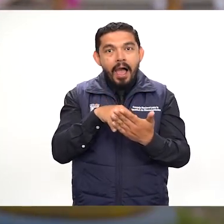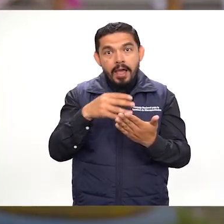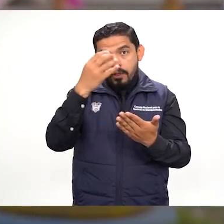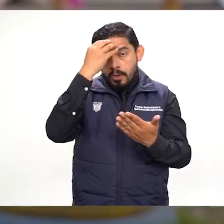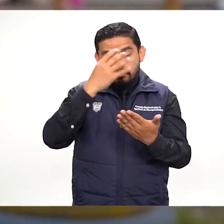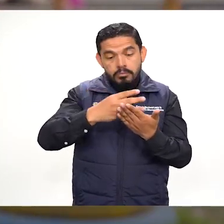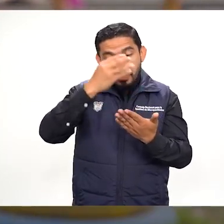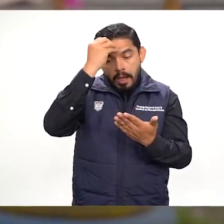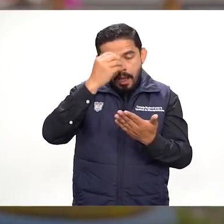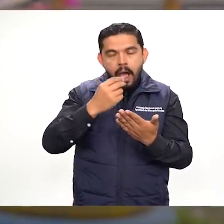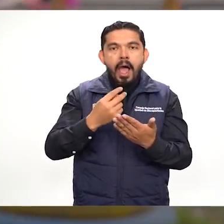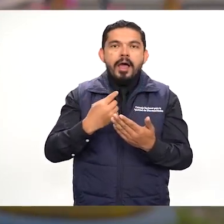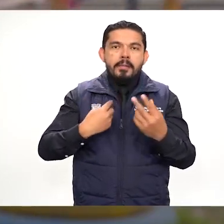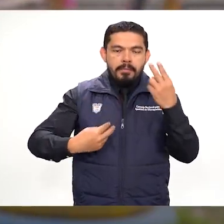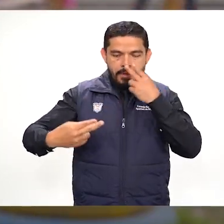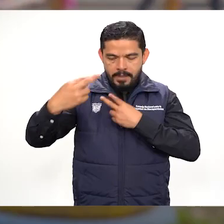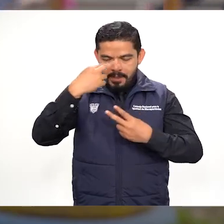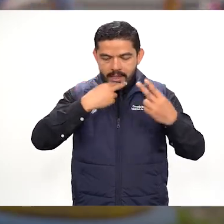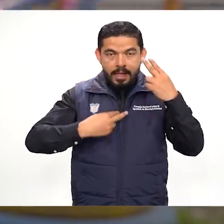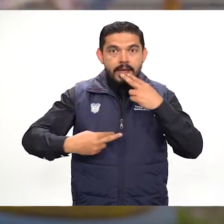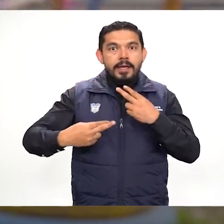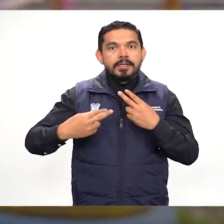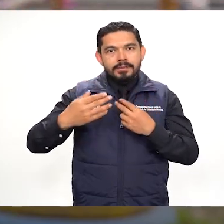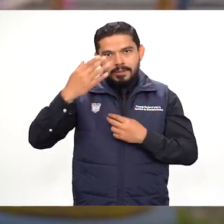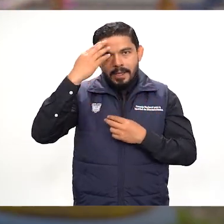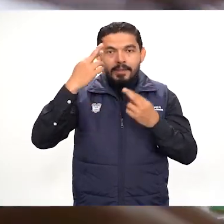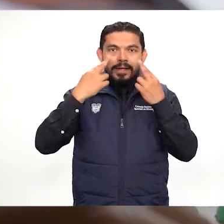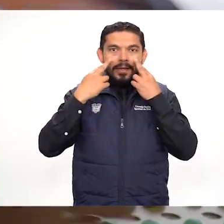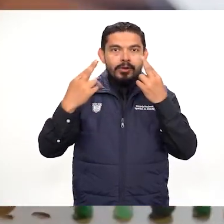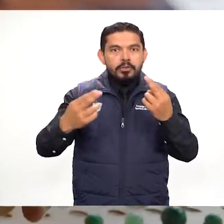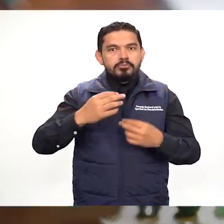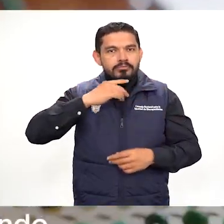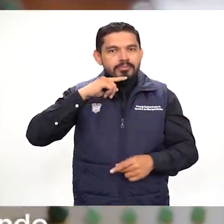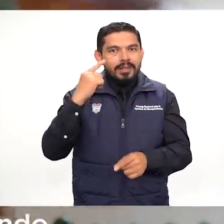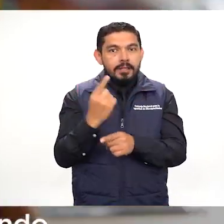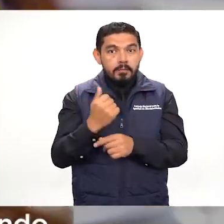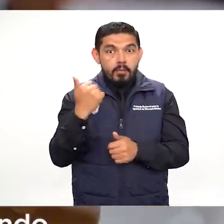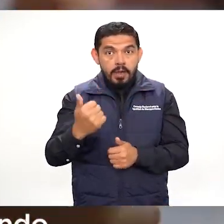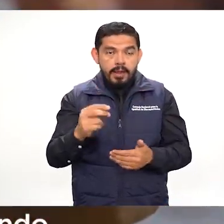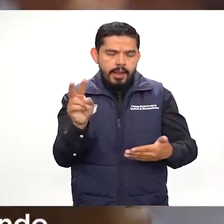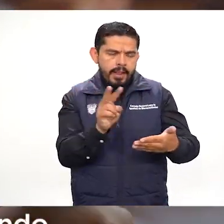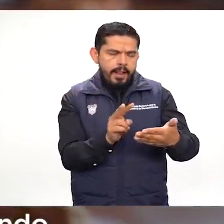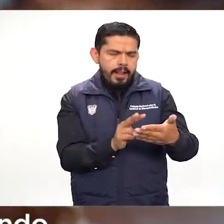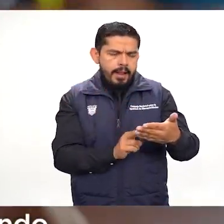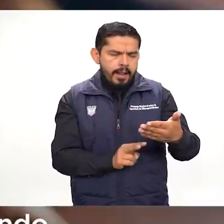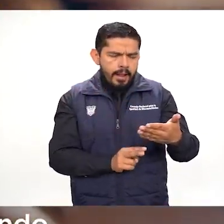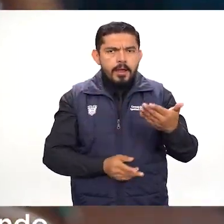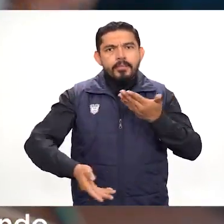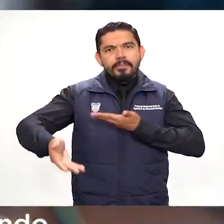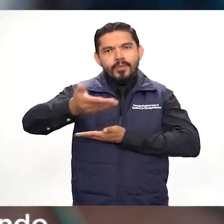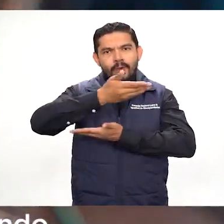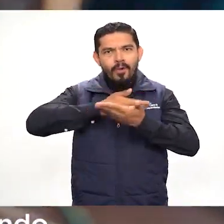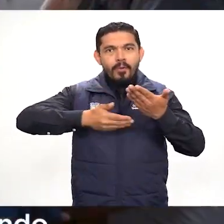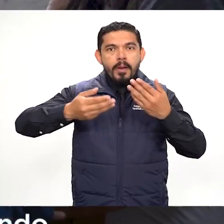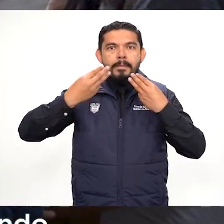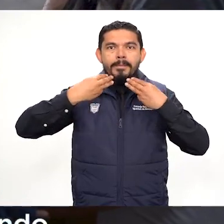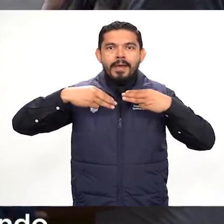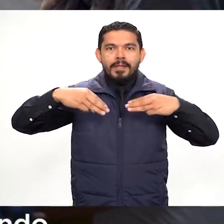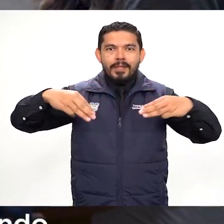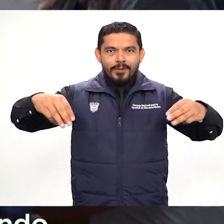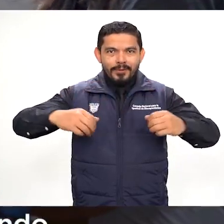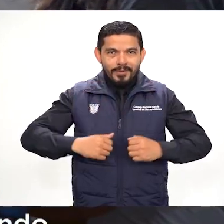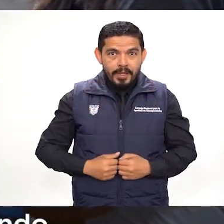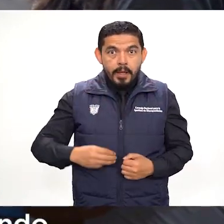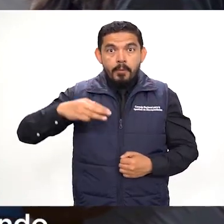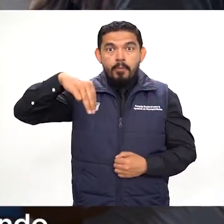educación a conocernos, a reconocernos en nuestros aciertos. Les invito también a que lean lo que estamos compartiendo desde la